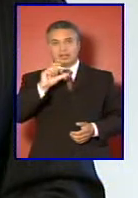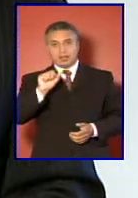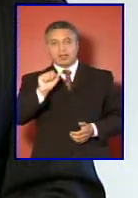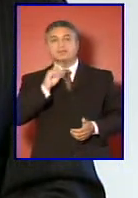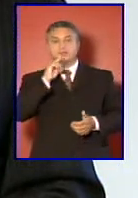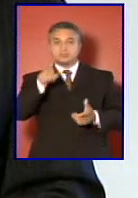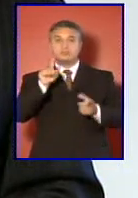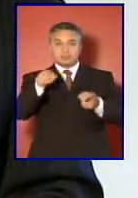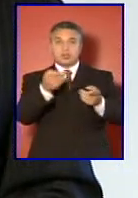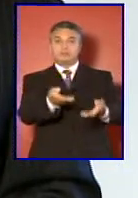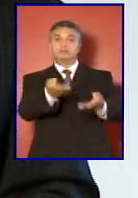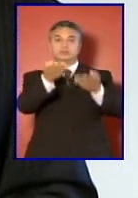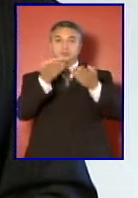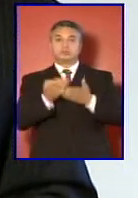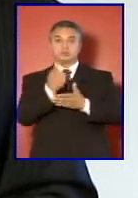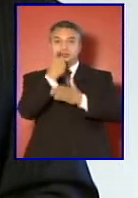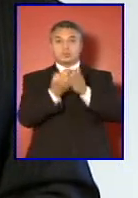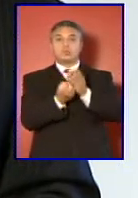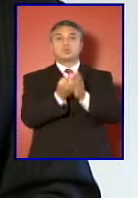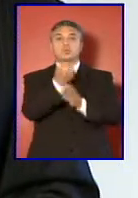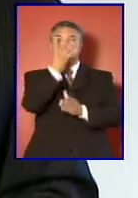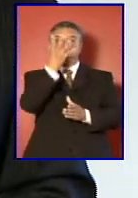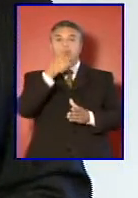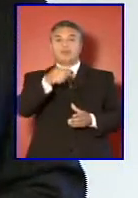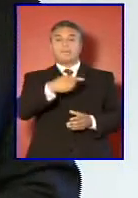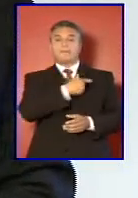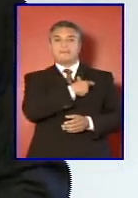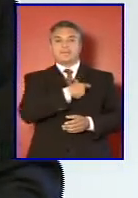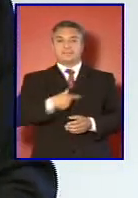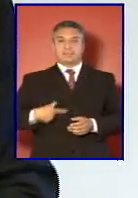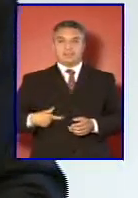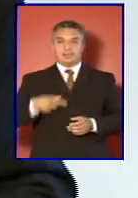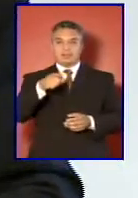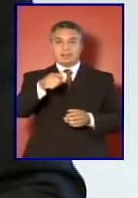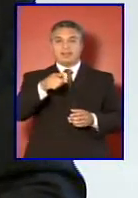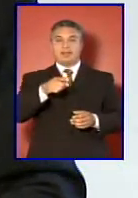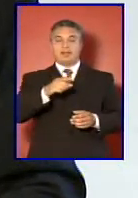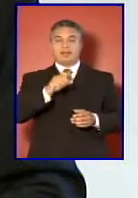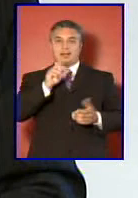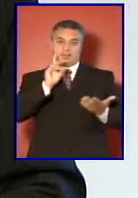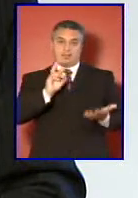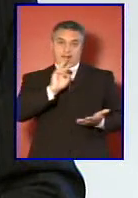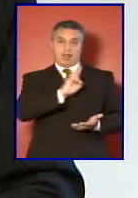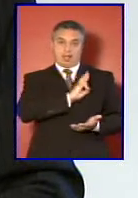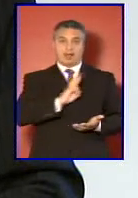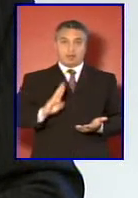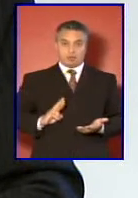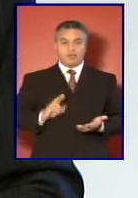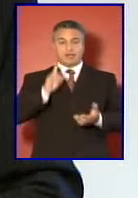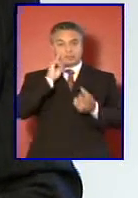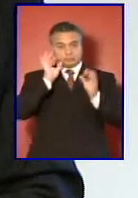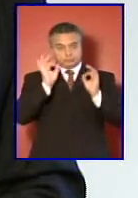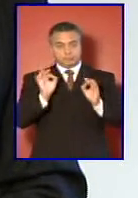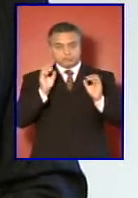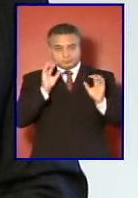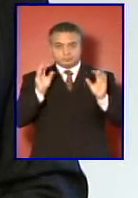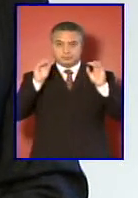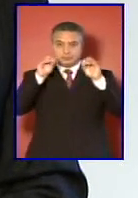a un nuevo Presidente de la República, de una coalición distinta, configurando así